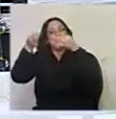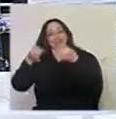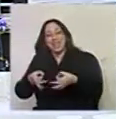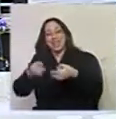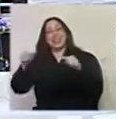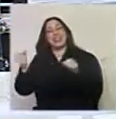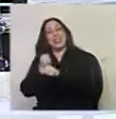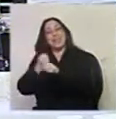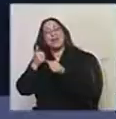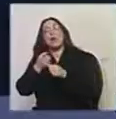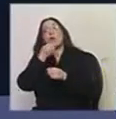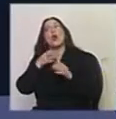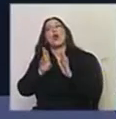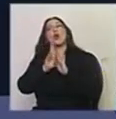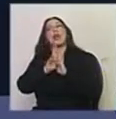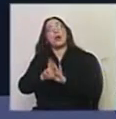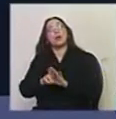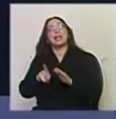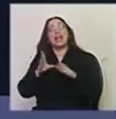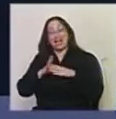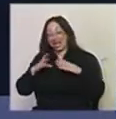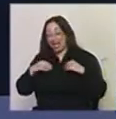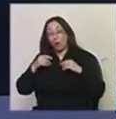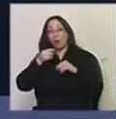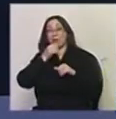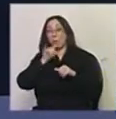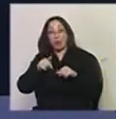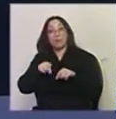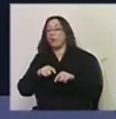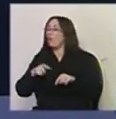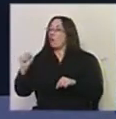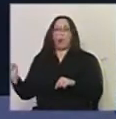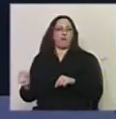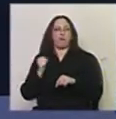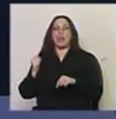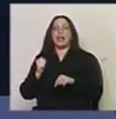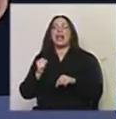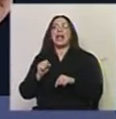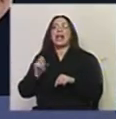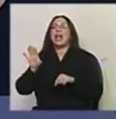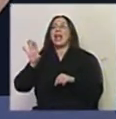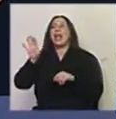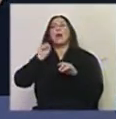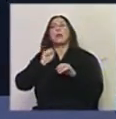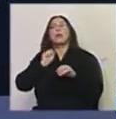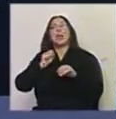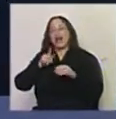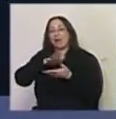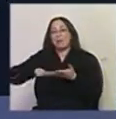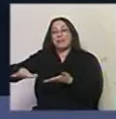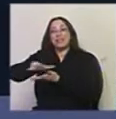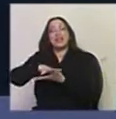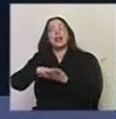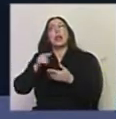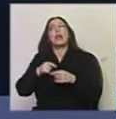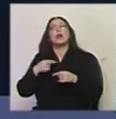buenos recursos. Y en el caso de las escuelas, para mí fue vital escuchar el territorio, porque nosotros tenemos una